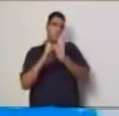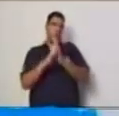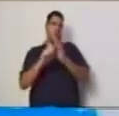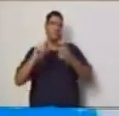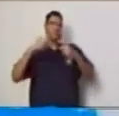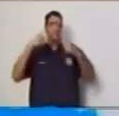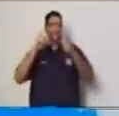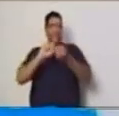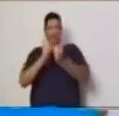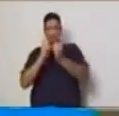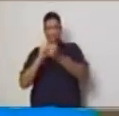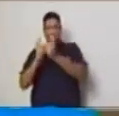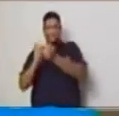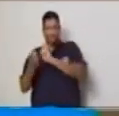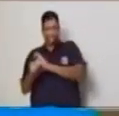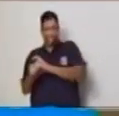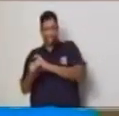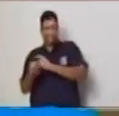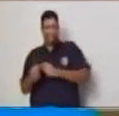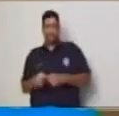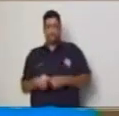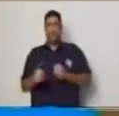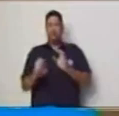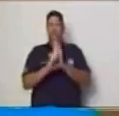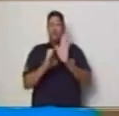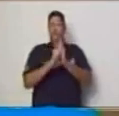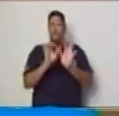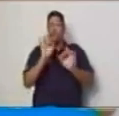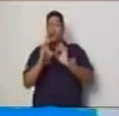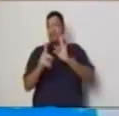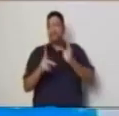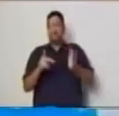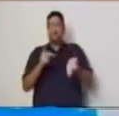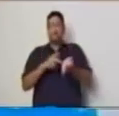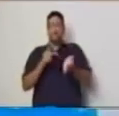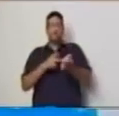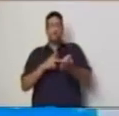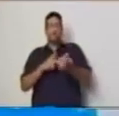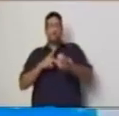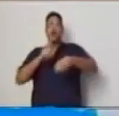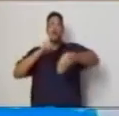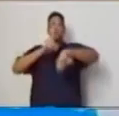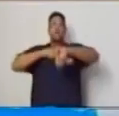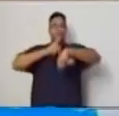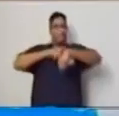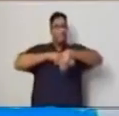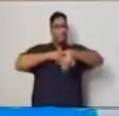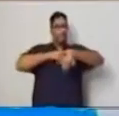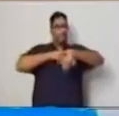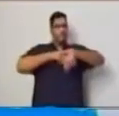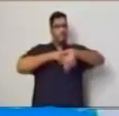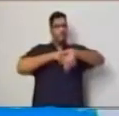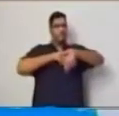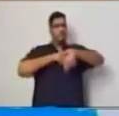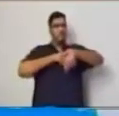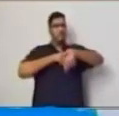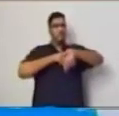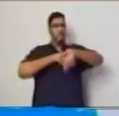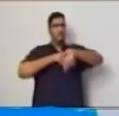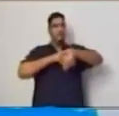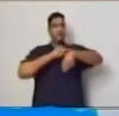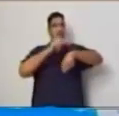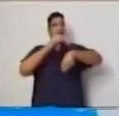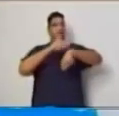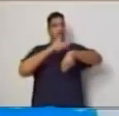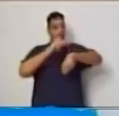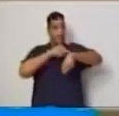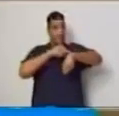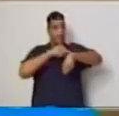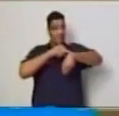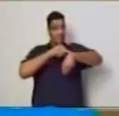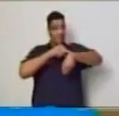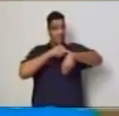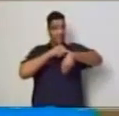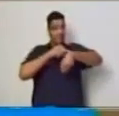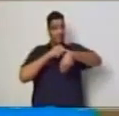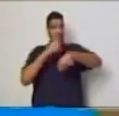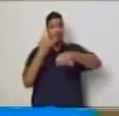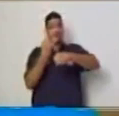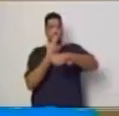volumen, la V. Para tiempo, la letra T.